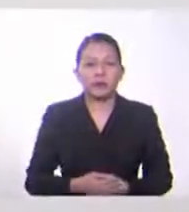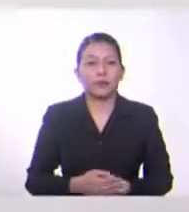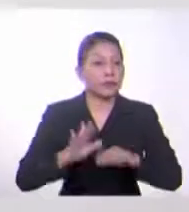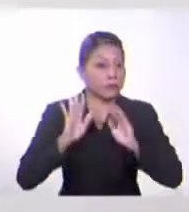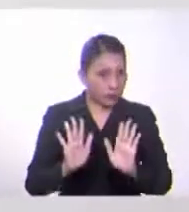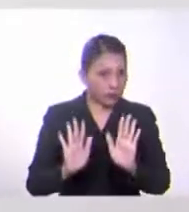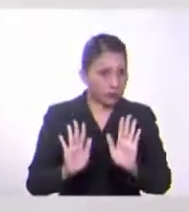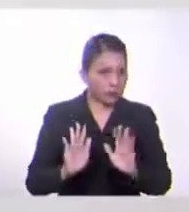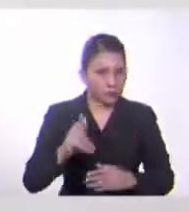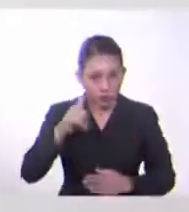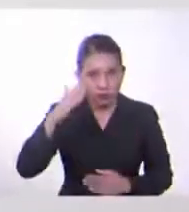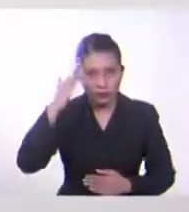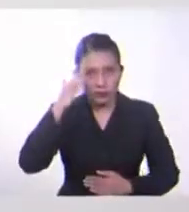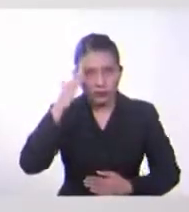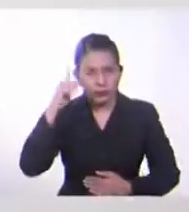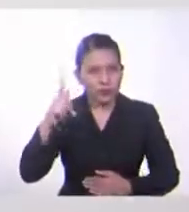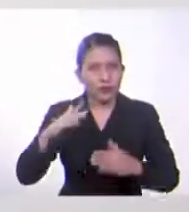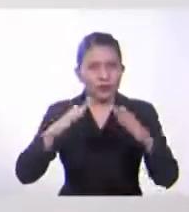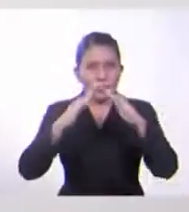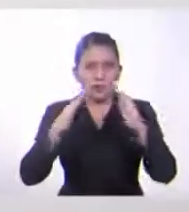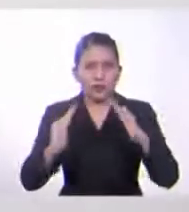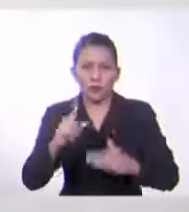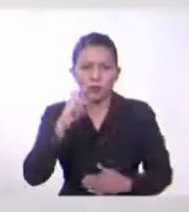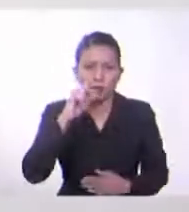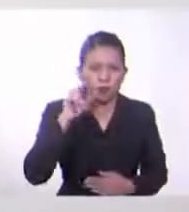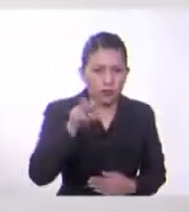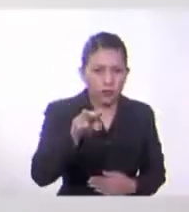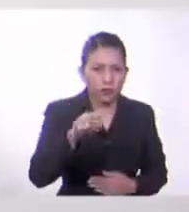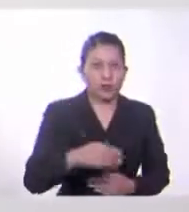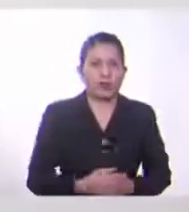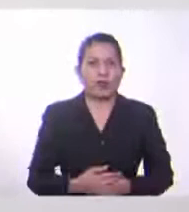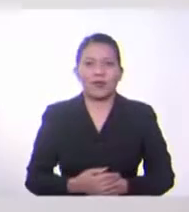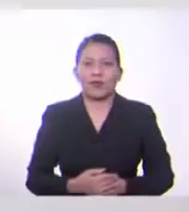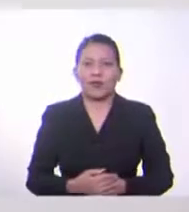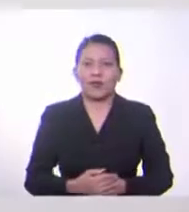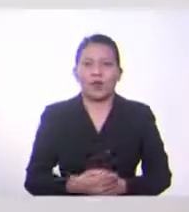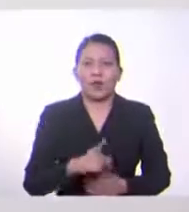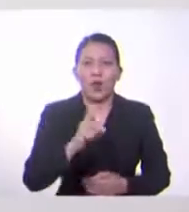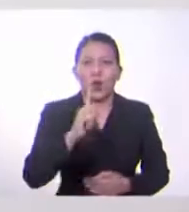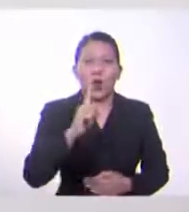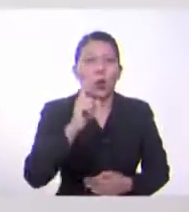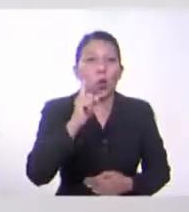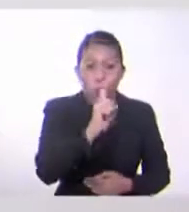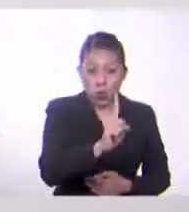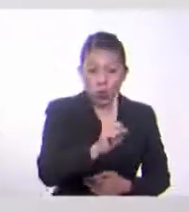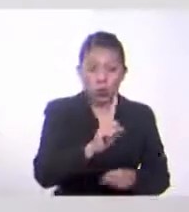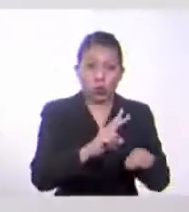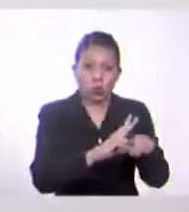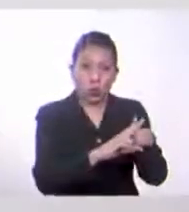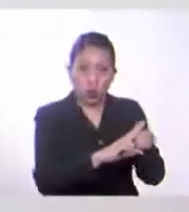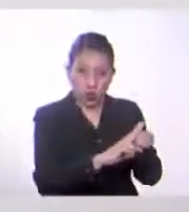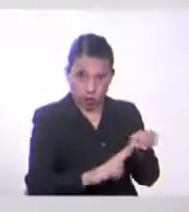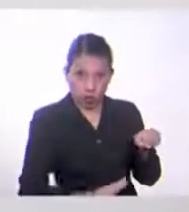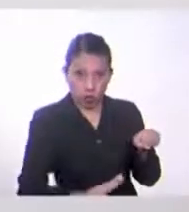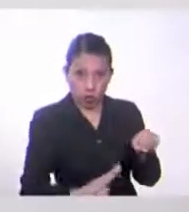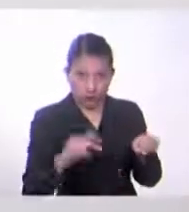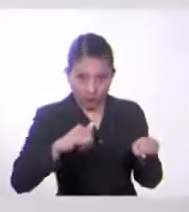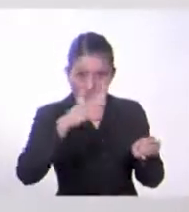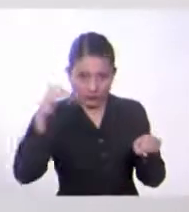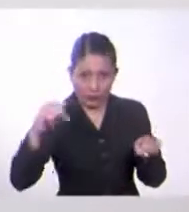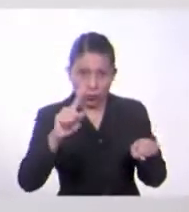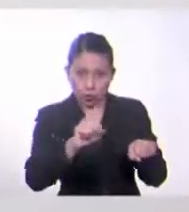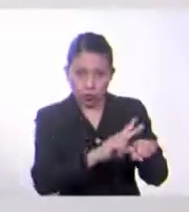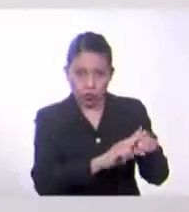Pero, como ustedes allá en casa también pueden observar, cada quetzal, bueno, cada dólar de los que nosotros tenemos acá en nuestro país,